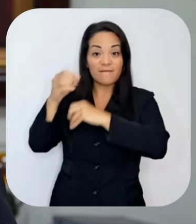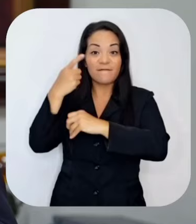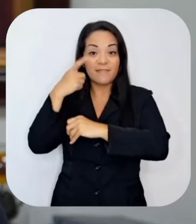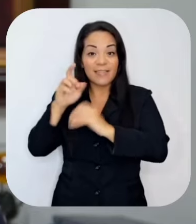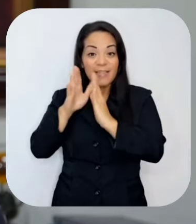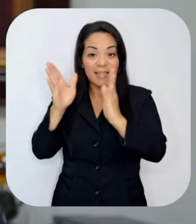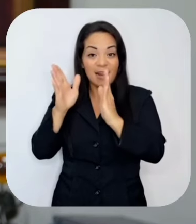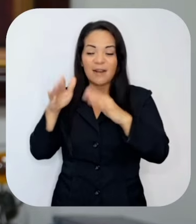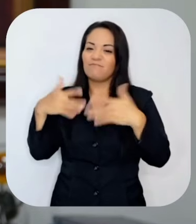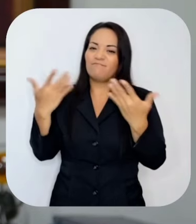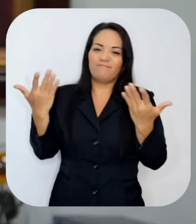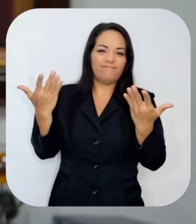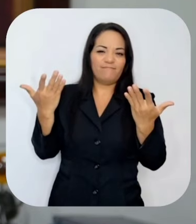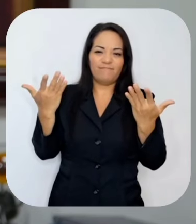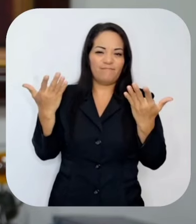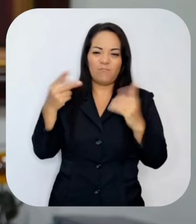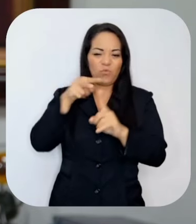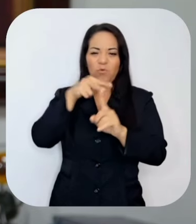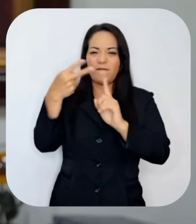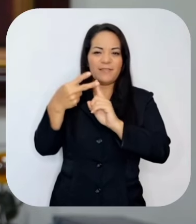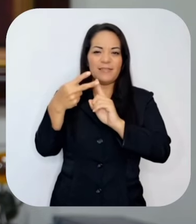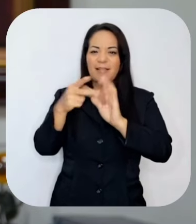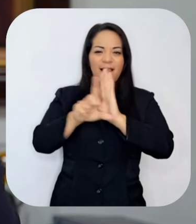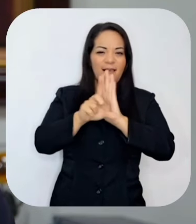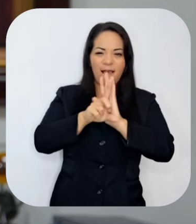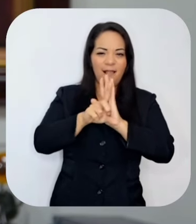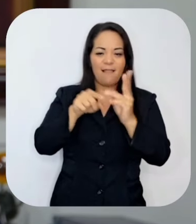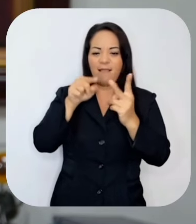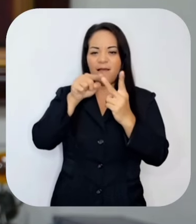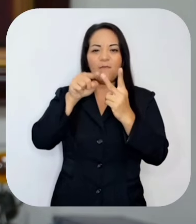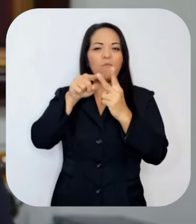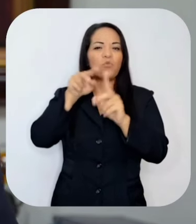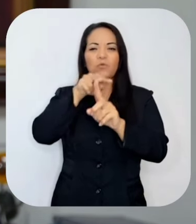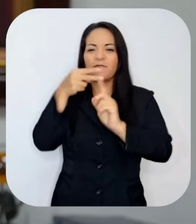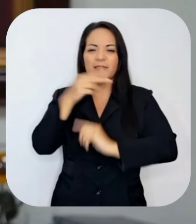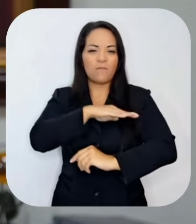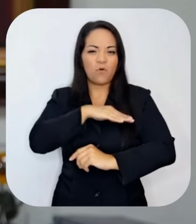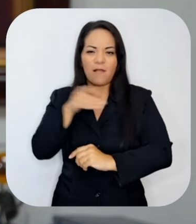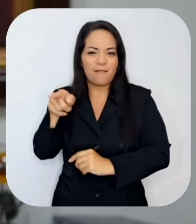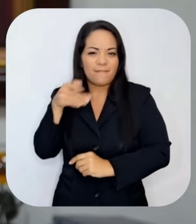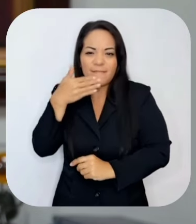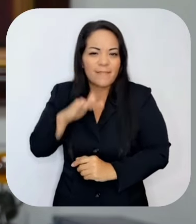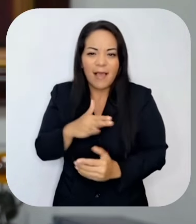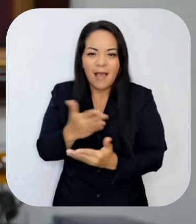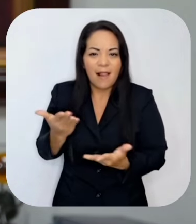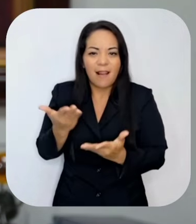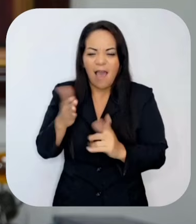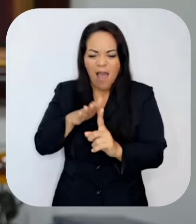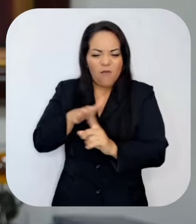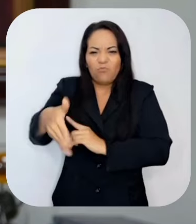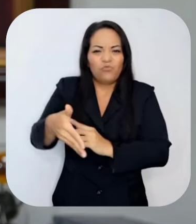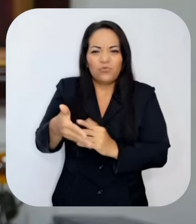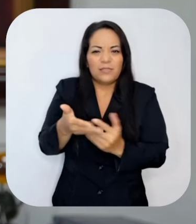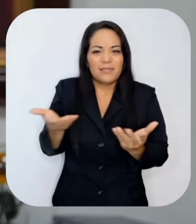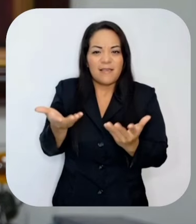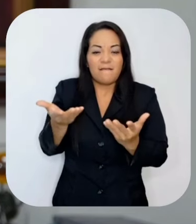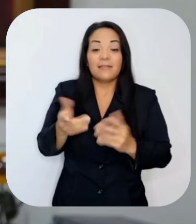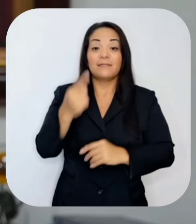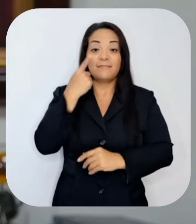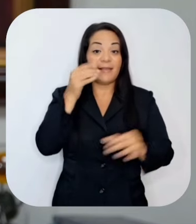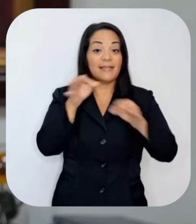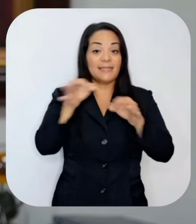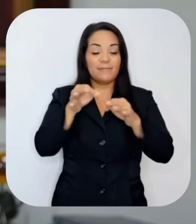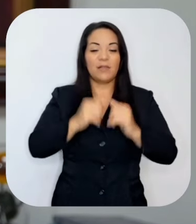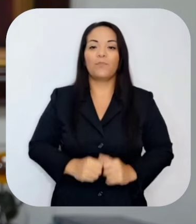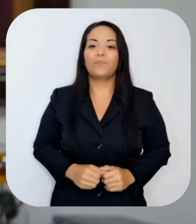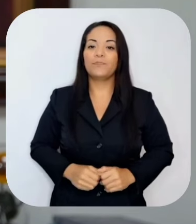son absurdas desde cualquier punto de vista legal y moral, abusivas, y les explico.